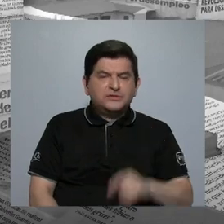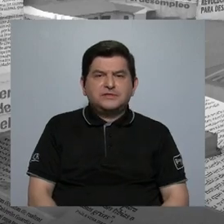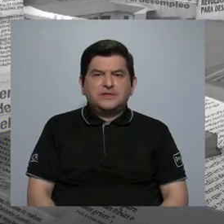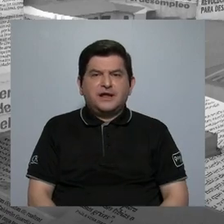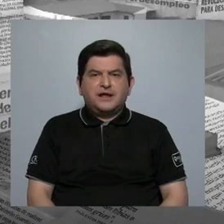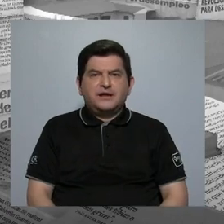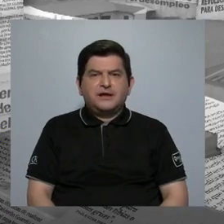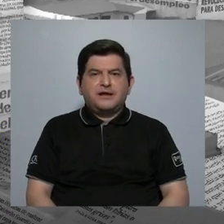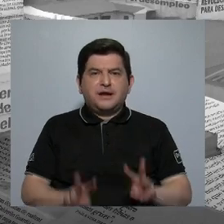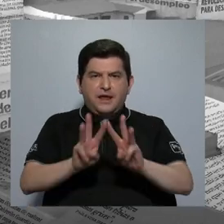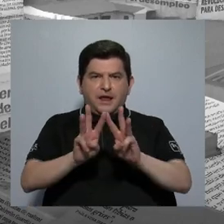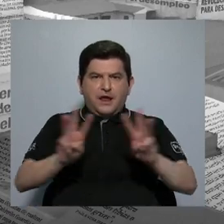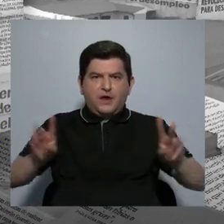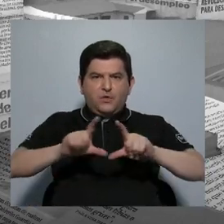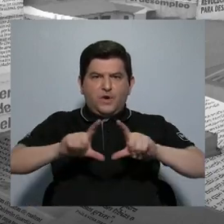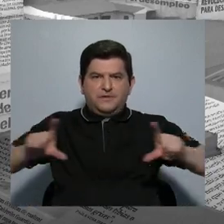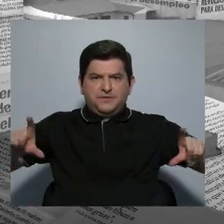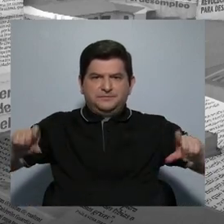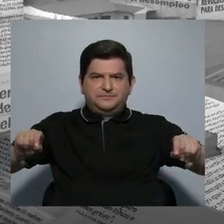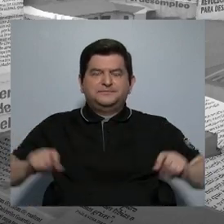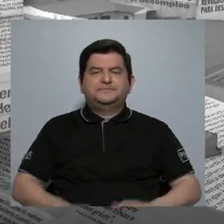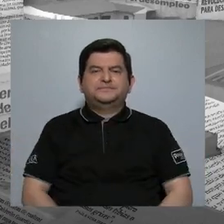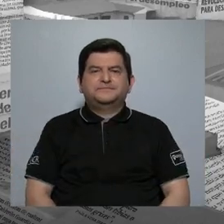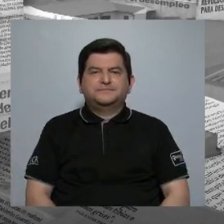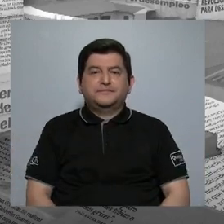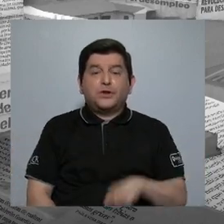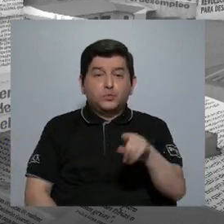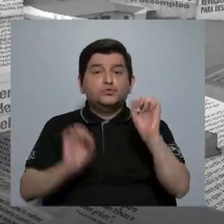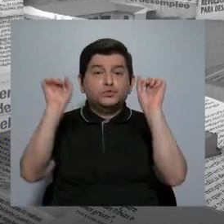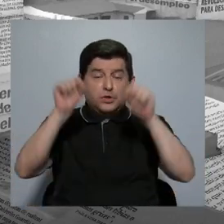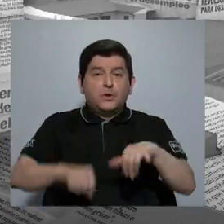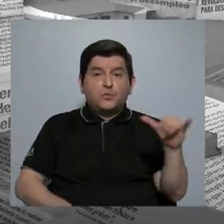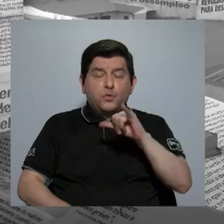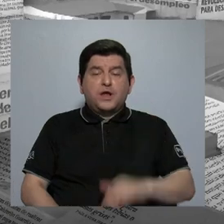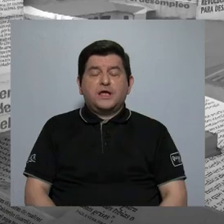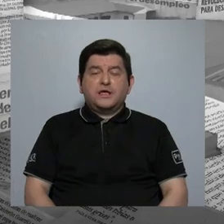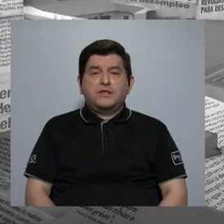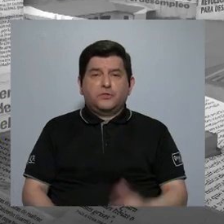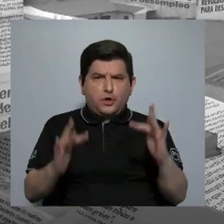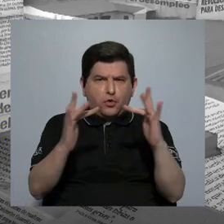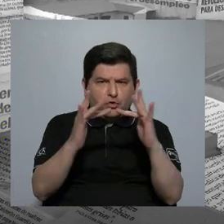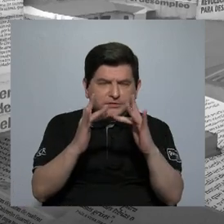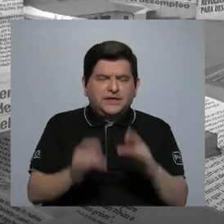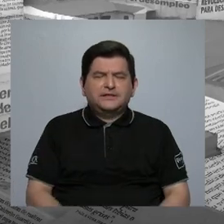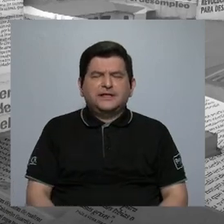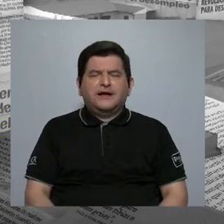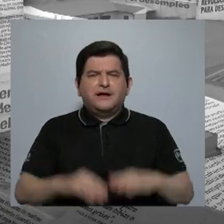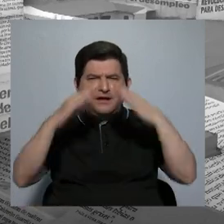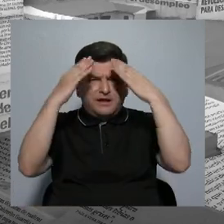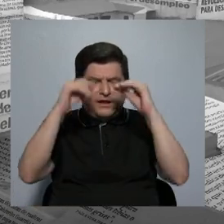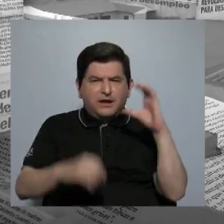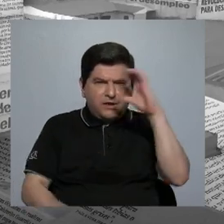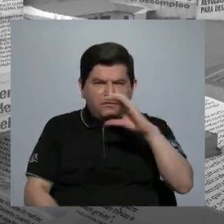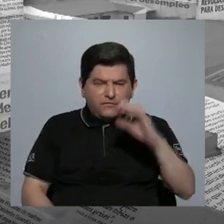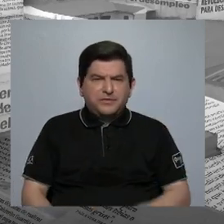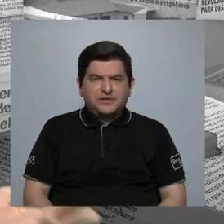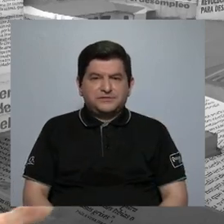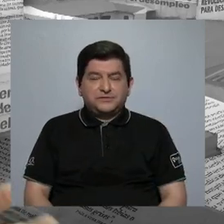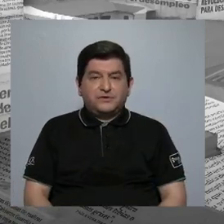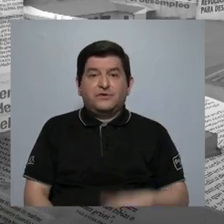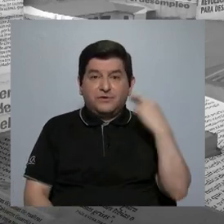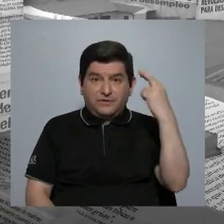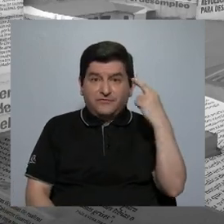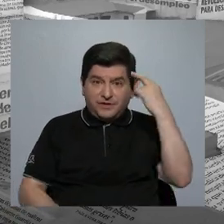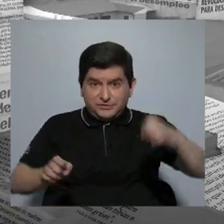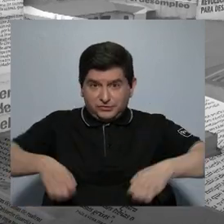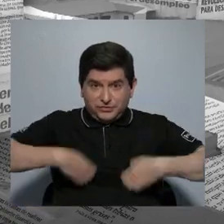en esta dirección que está en pantalla. Y ustedes pueden también escribir y buscar información. Para eso